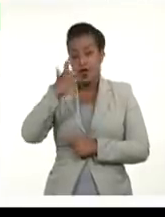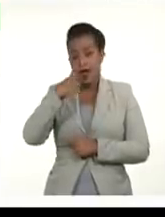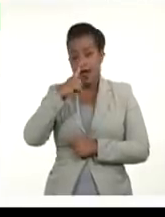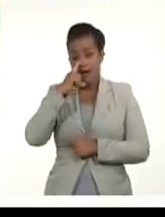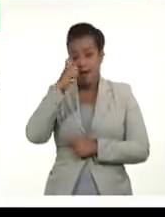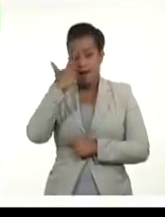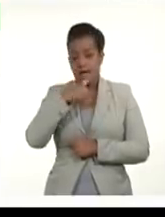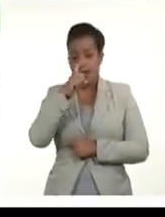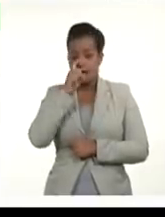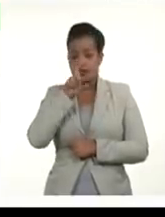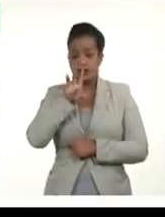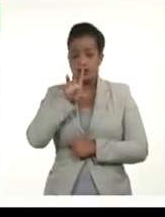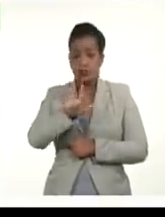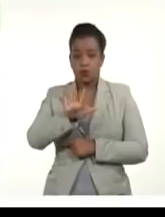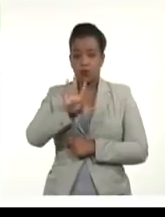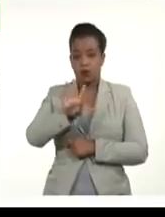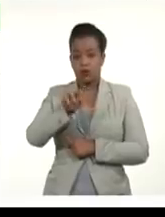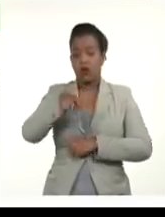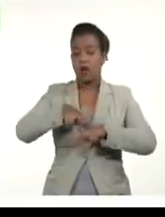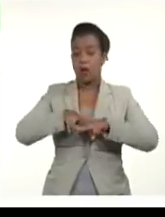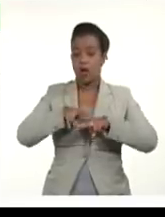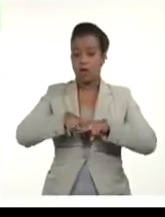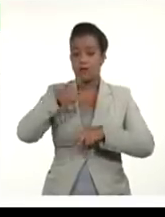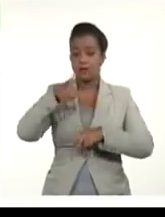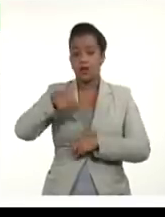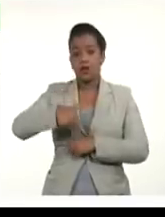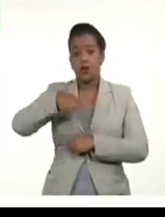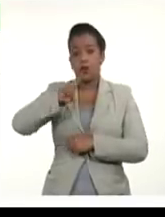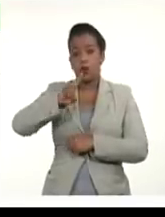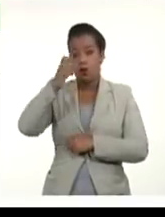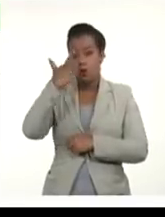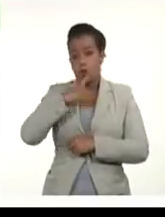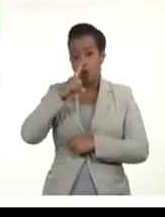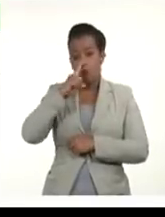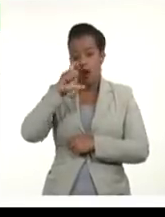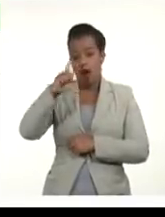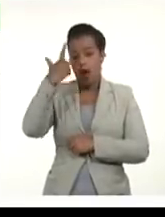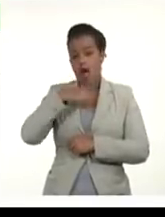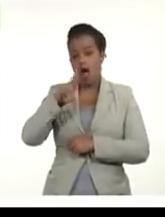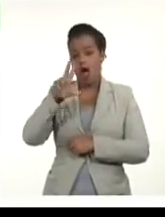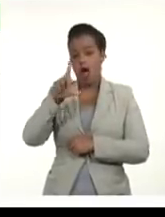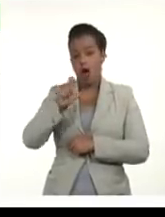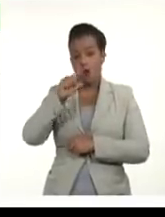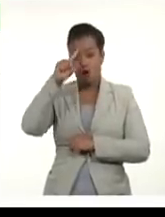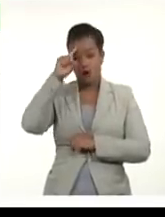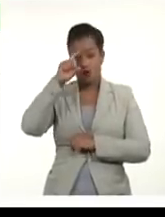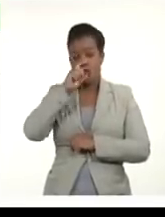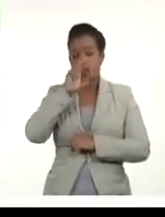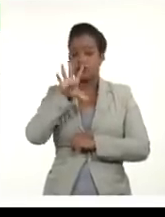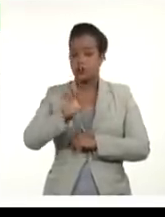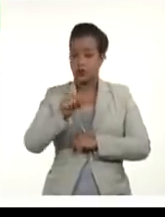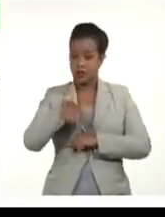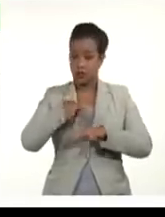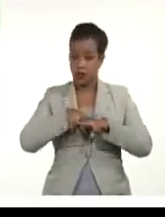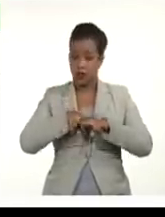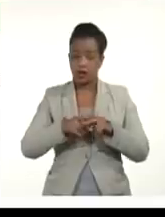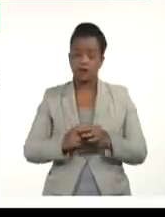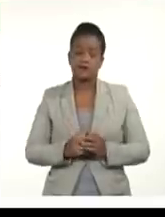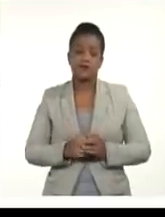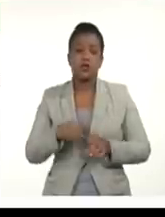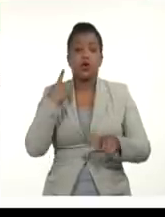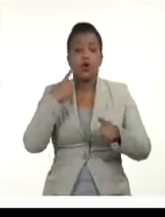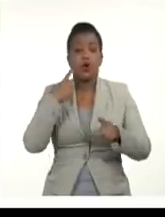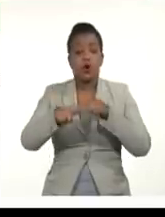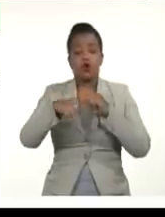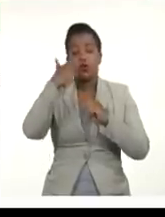años, La Habana. Juan Carlos Asa Martínez, 50 años, La Habana. Y Alexis